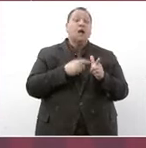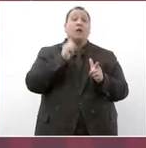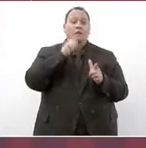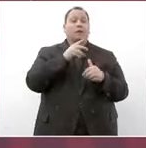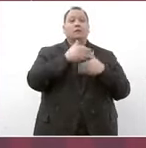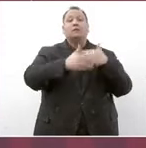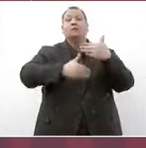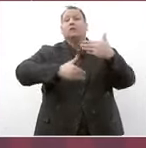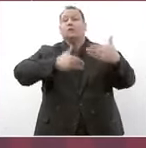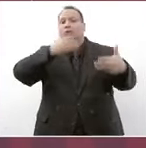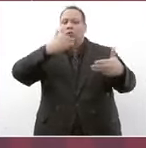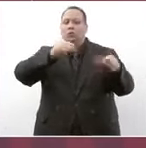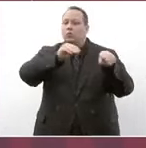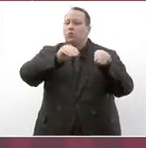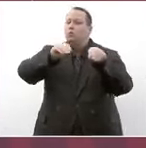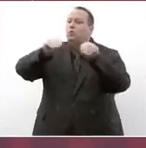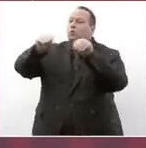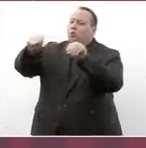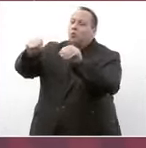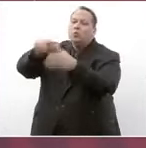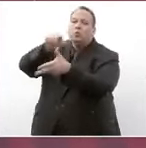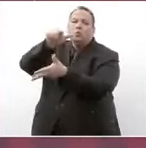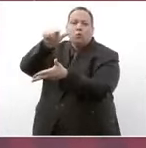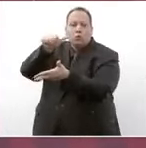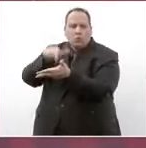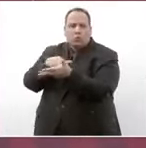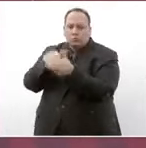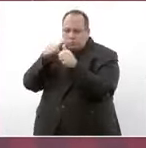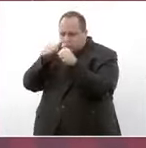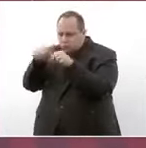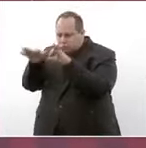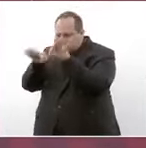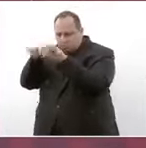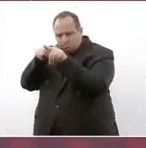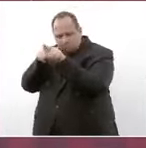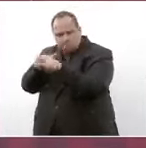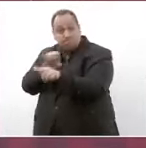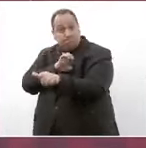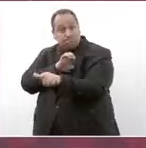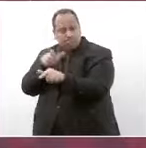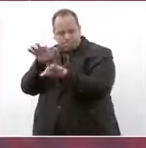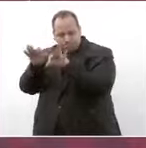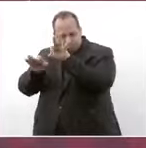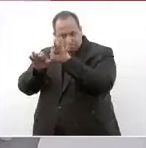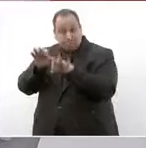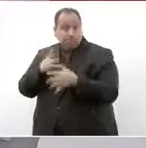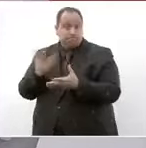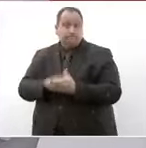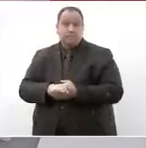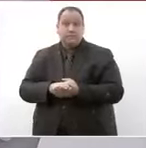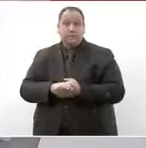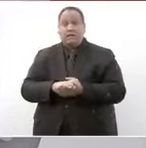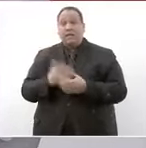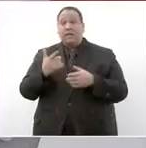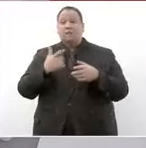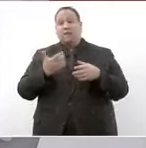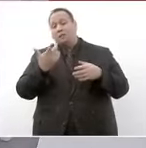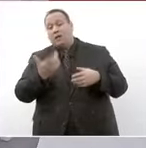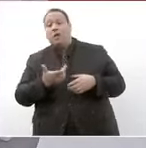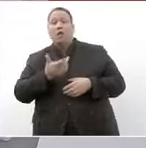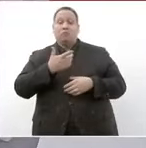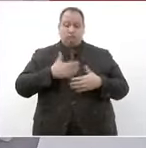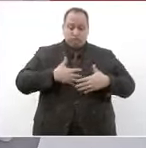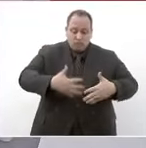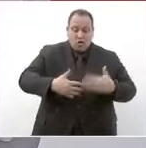llevarlos a un sitio donde tengan una atención todavía más especializada. De ginecobstetricia,